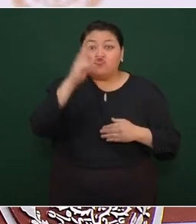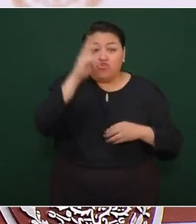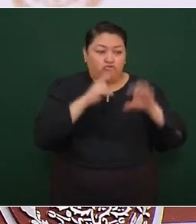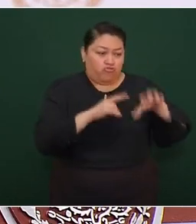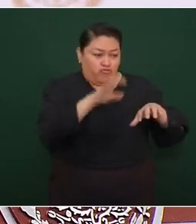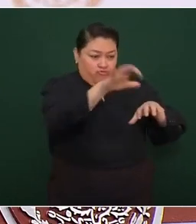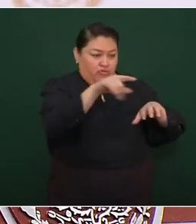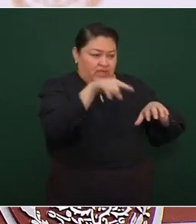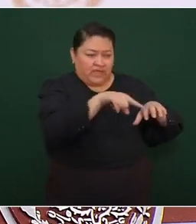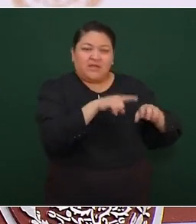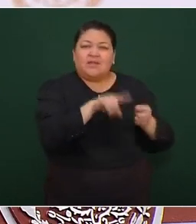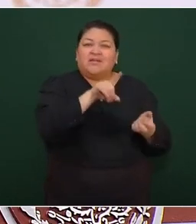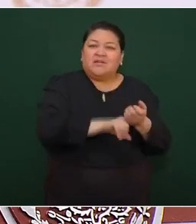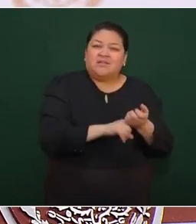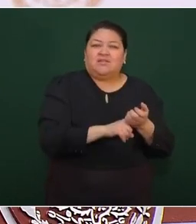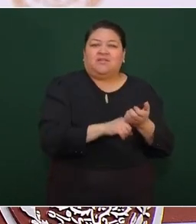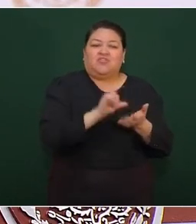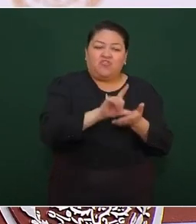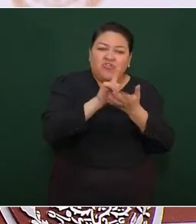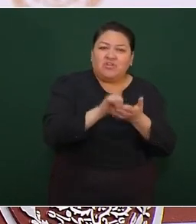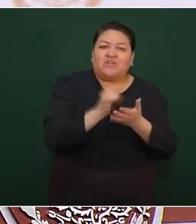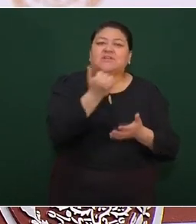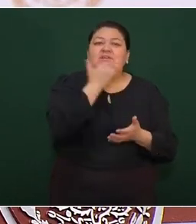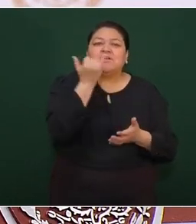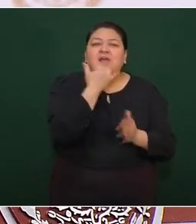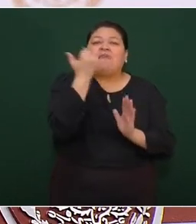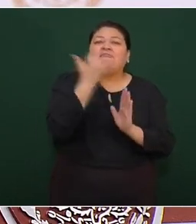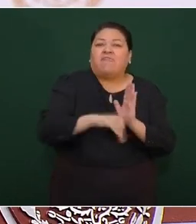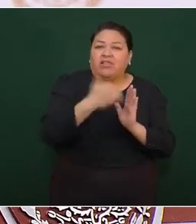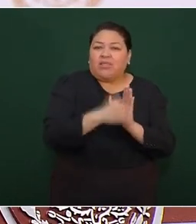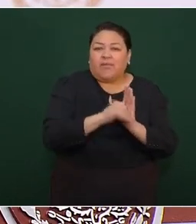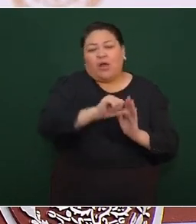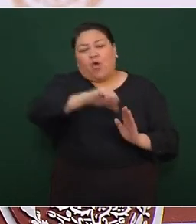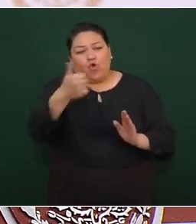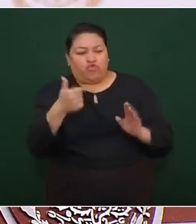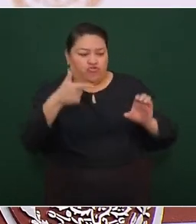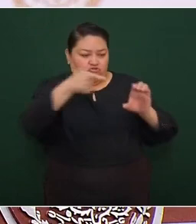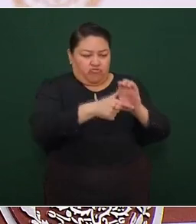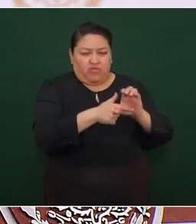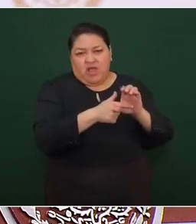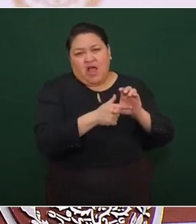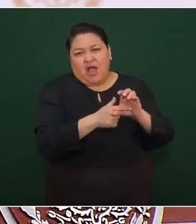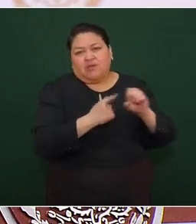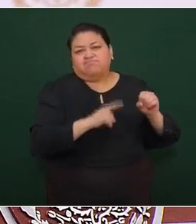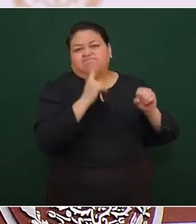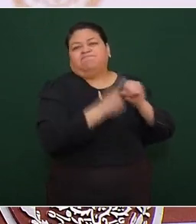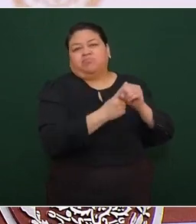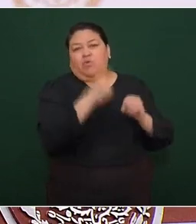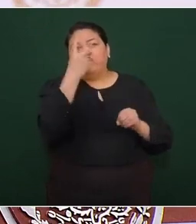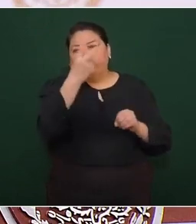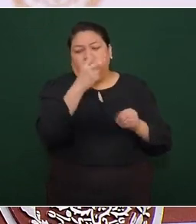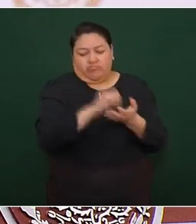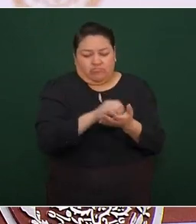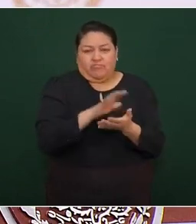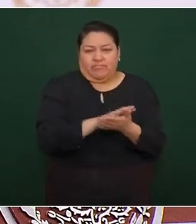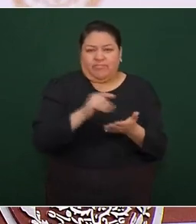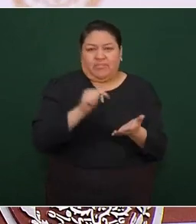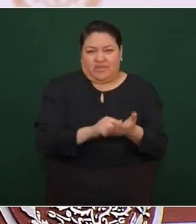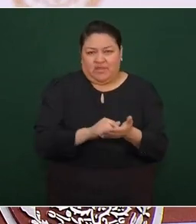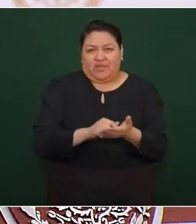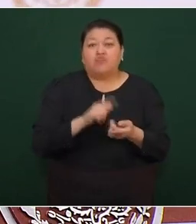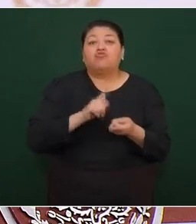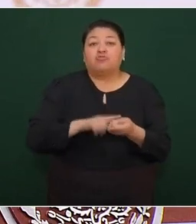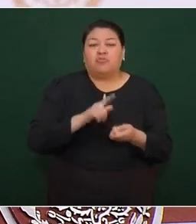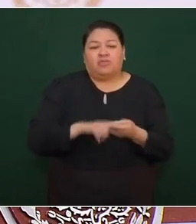resultaron con irregularidades en dar litros de al litro, así como dos bombas fueron inmovilizadas. Estas dos situaciones se